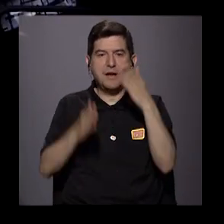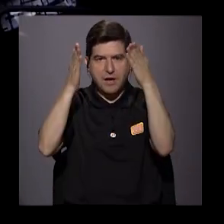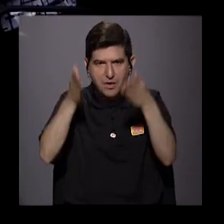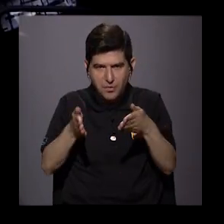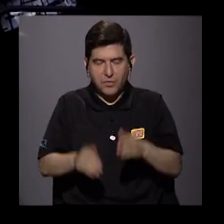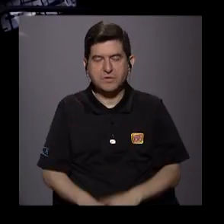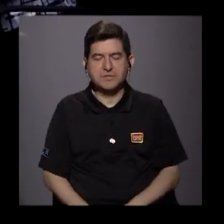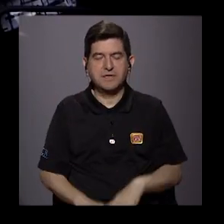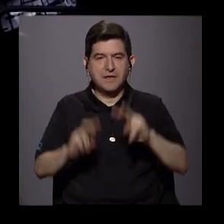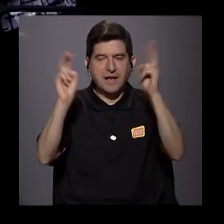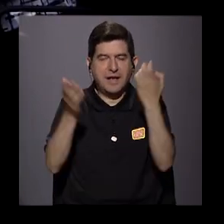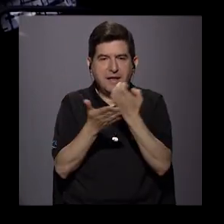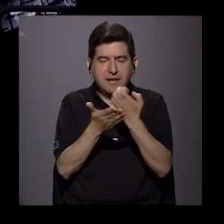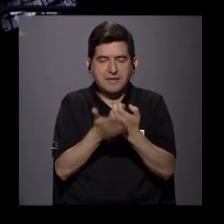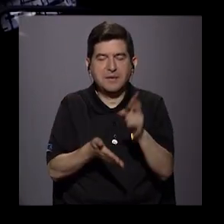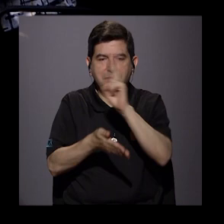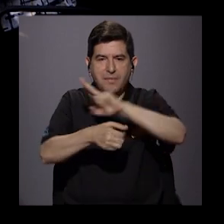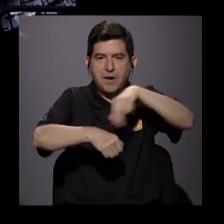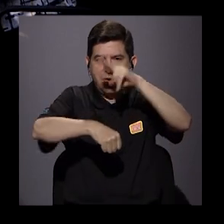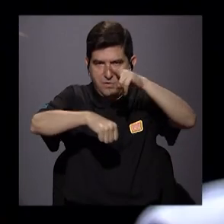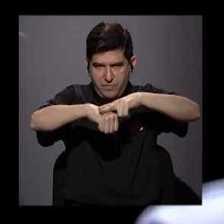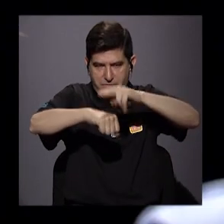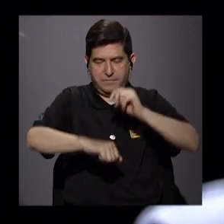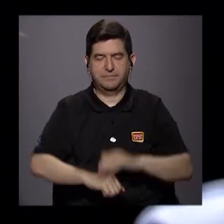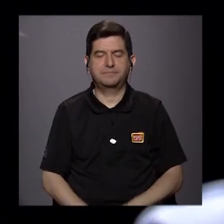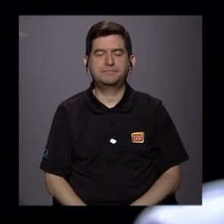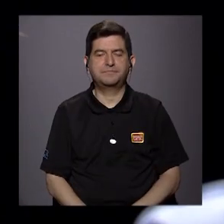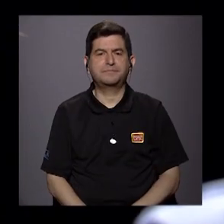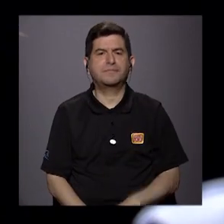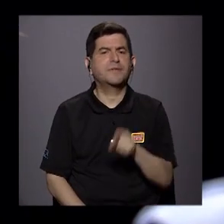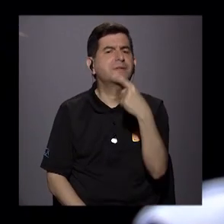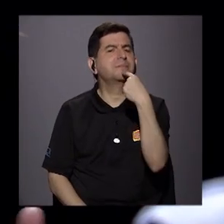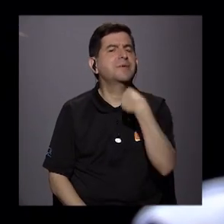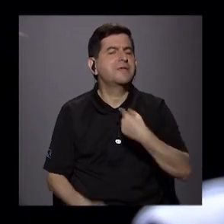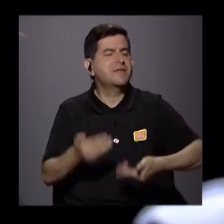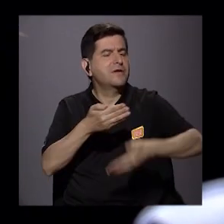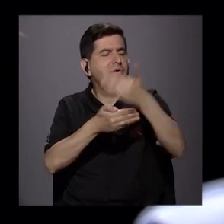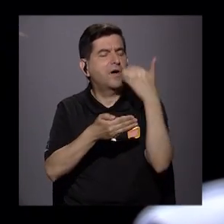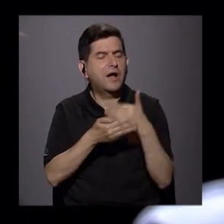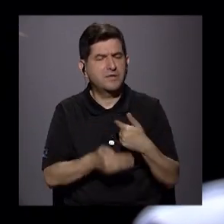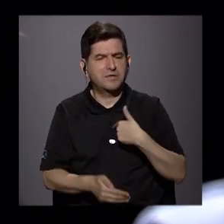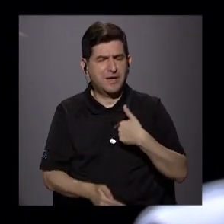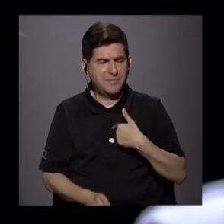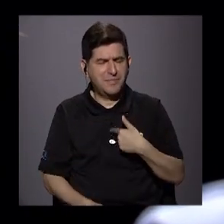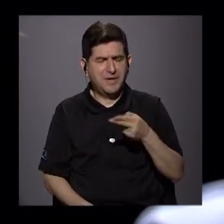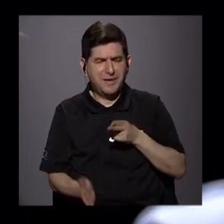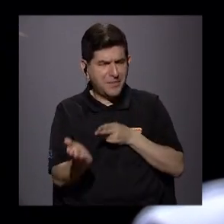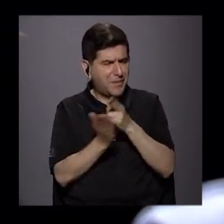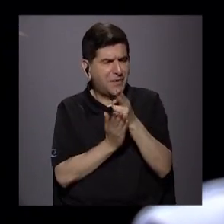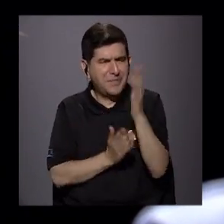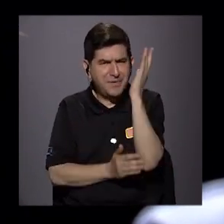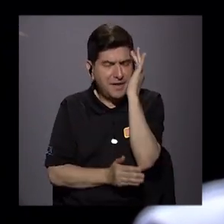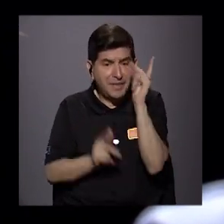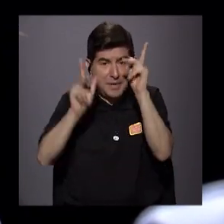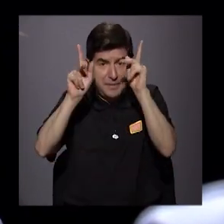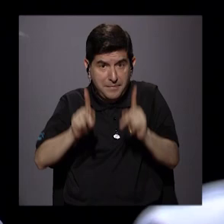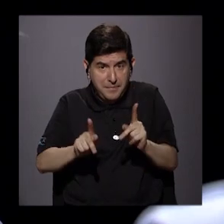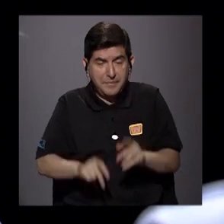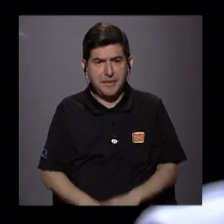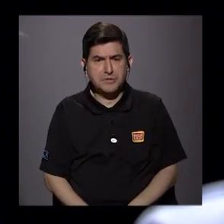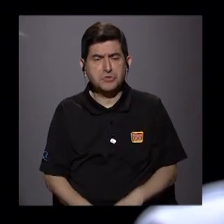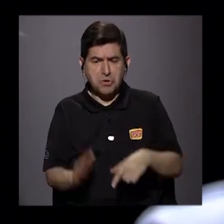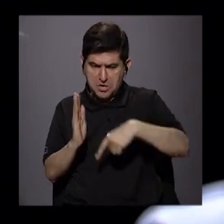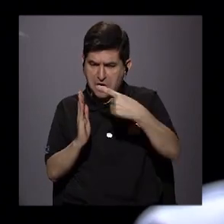casualmente en temas de economía de la Universidad Nacional. Roxana, ahora usted me decía algo que honestamente me preocupa muchísimo y es que hay personas que son